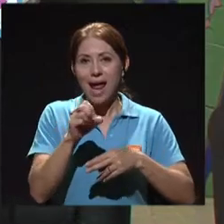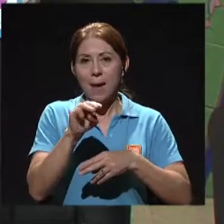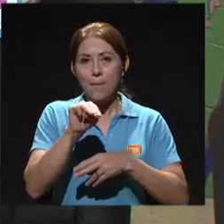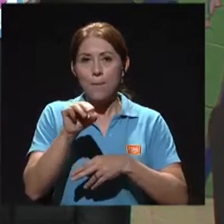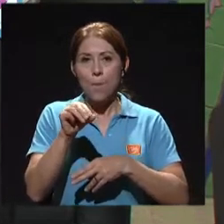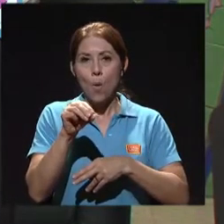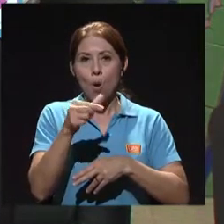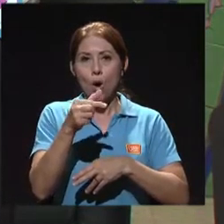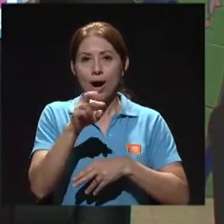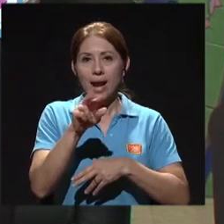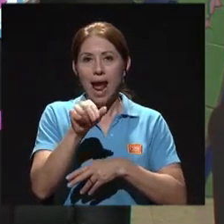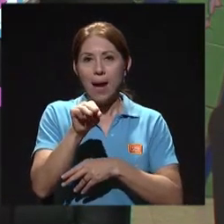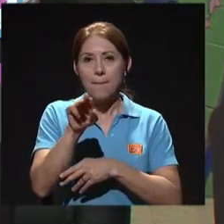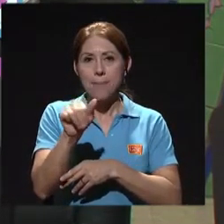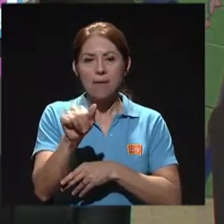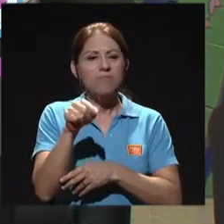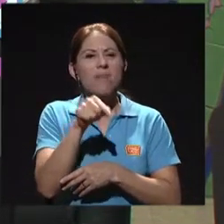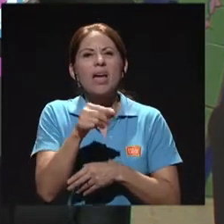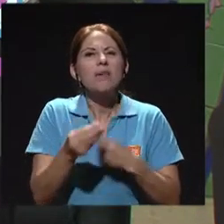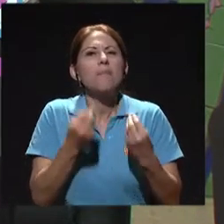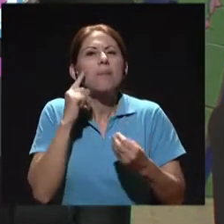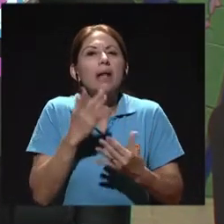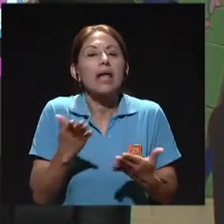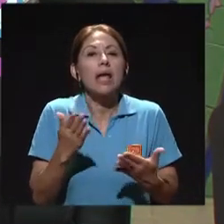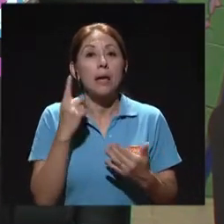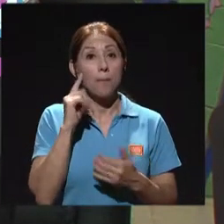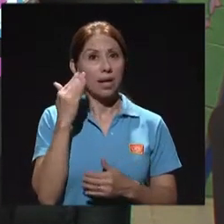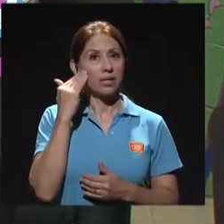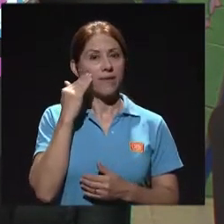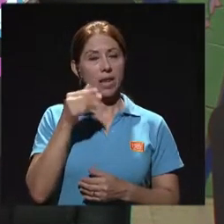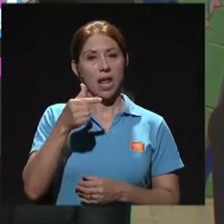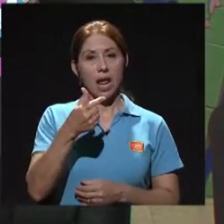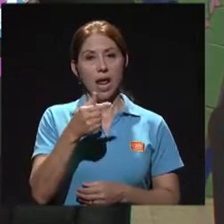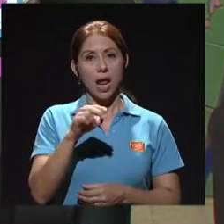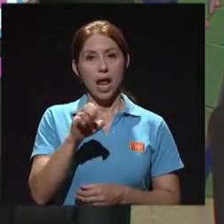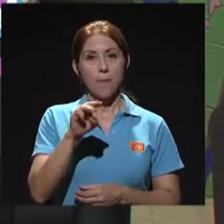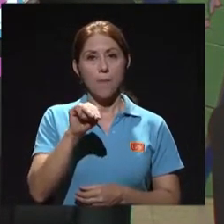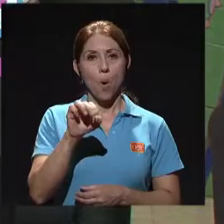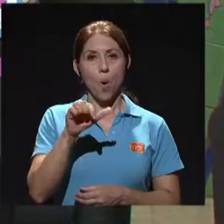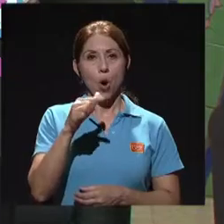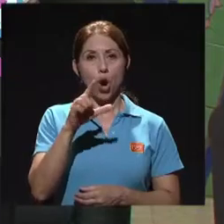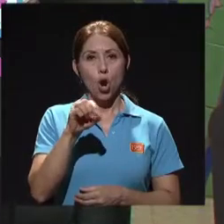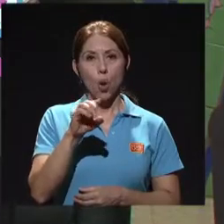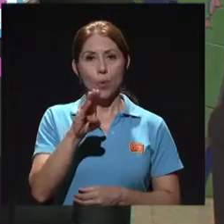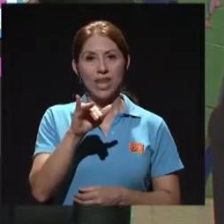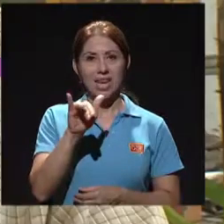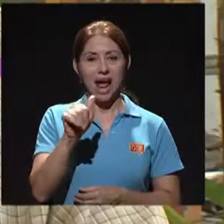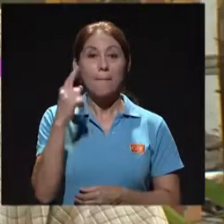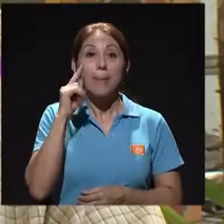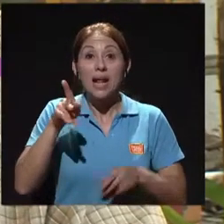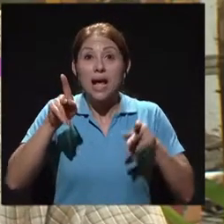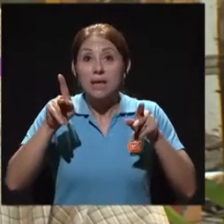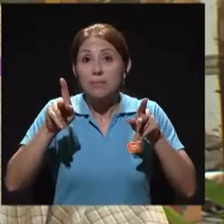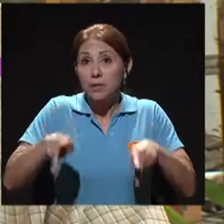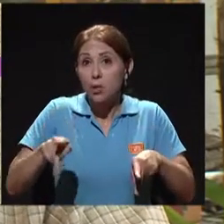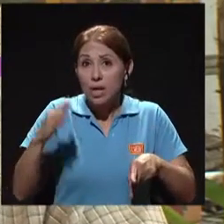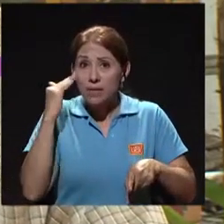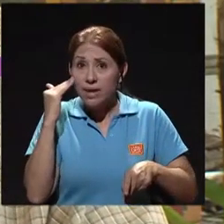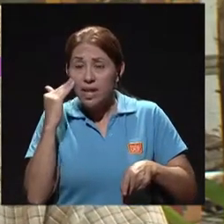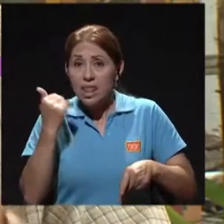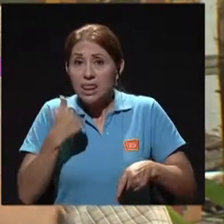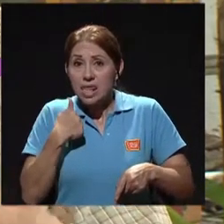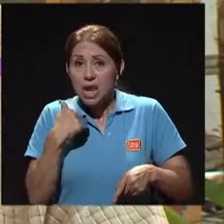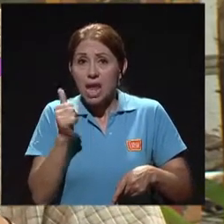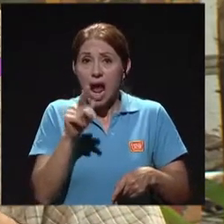¿Qué vemos en el hemograma? ¿Cómo está la hemoglobina? O si un paciente tiene o no tiene anemia. ¿Cómo están los glóbulos